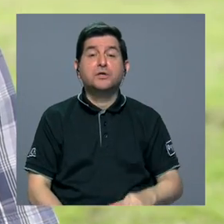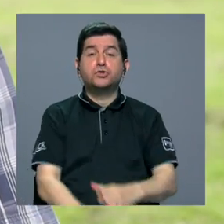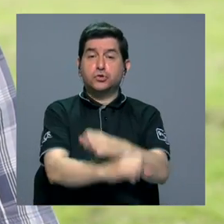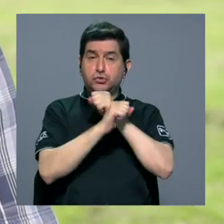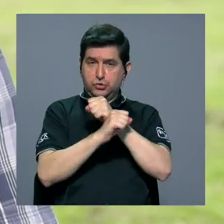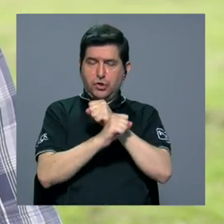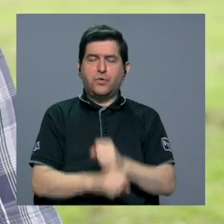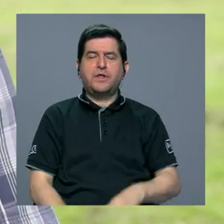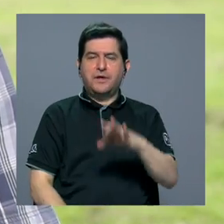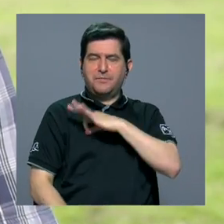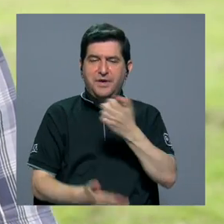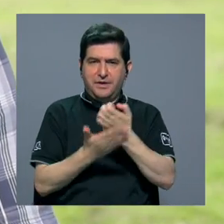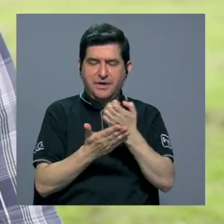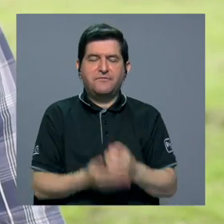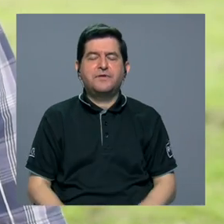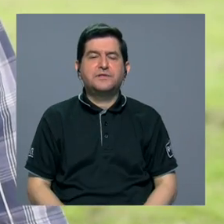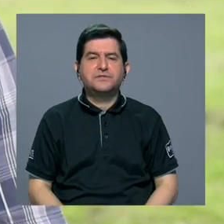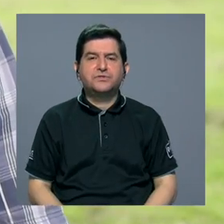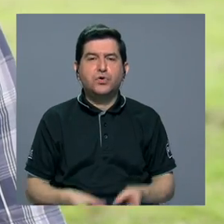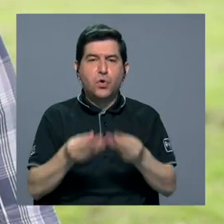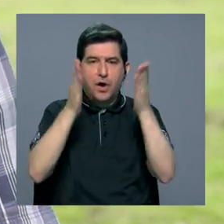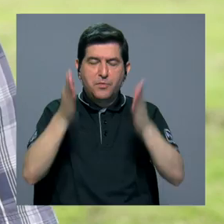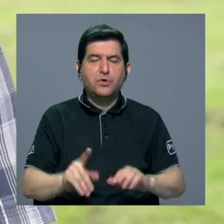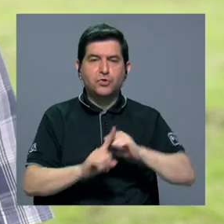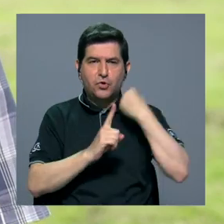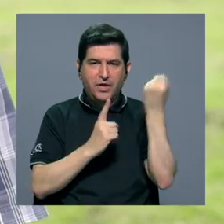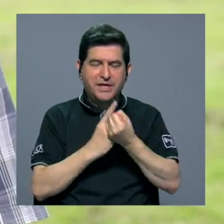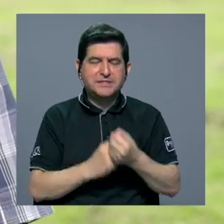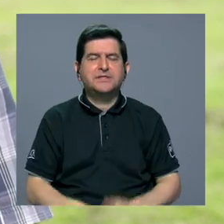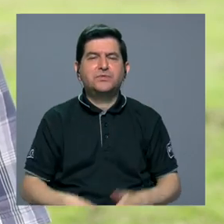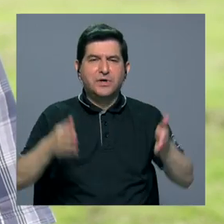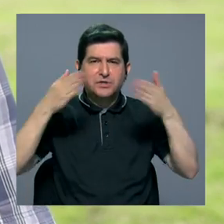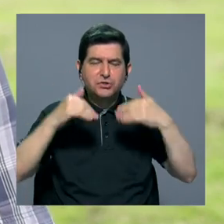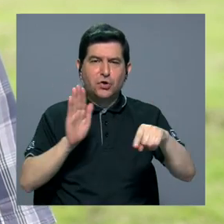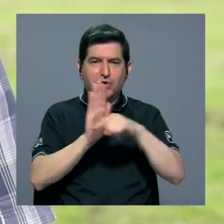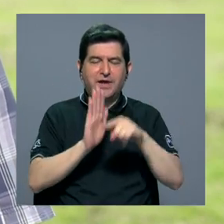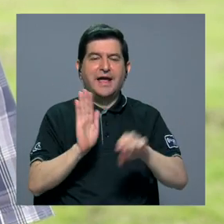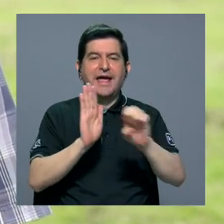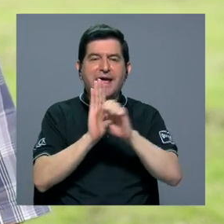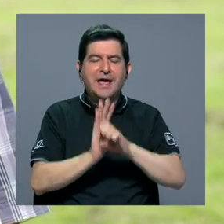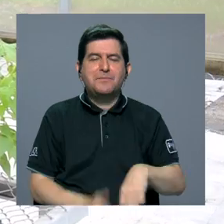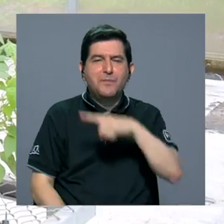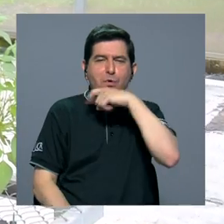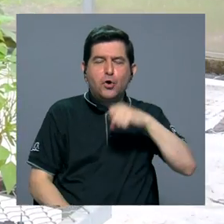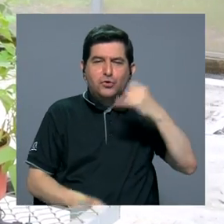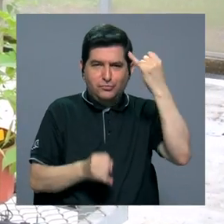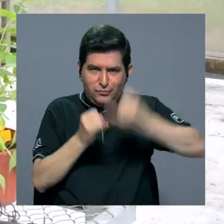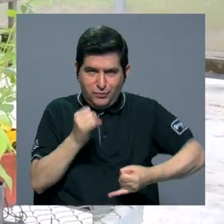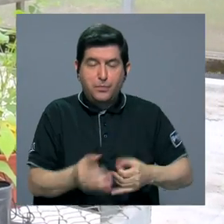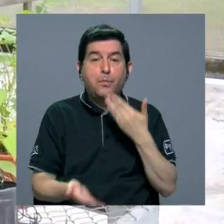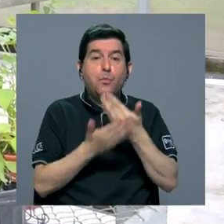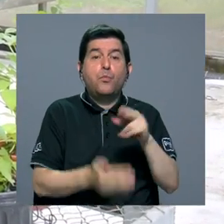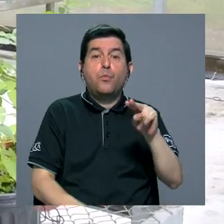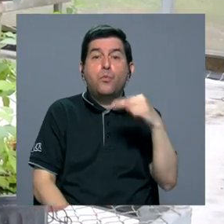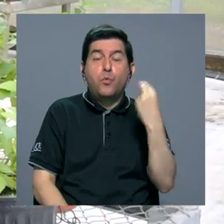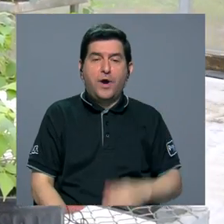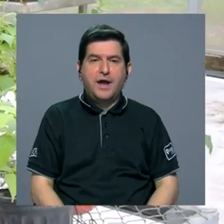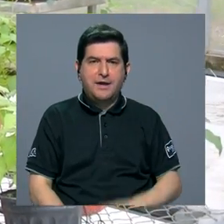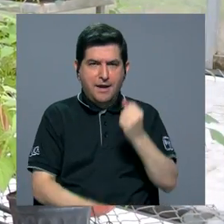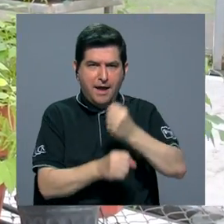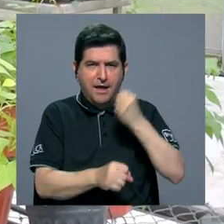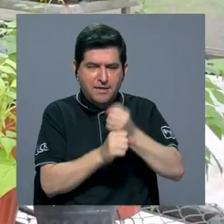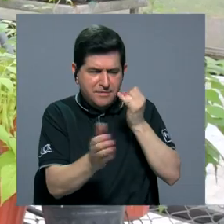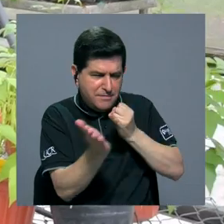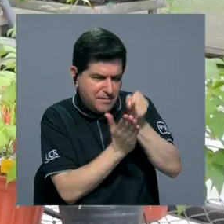garantizar cierta rentabilidad al productor ante un evento climático negativo, como podría ser la sequía terminal en este caso. La buena noticia es que el